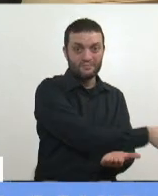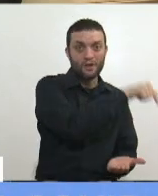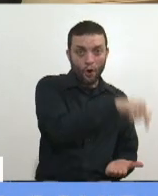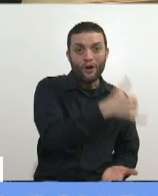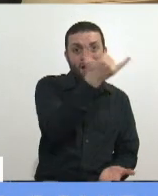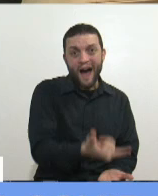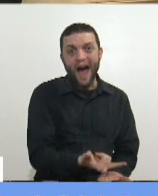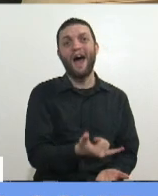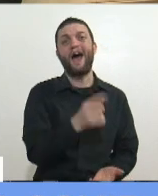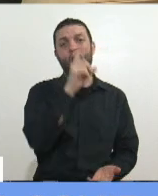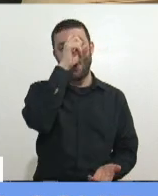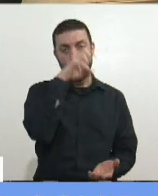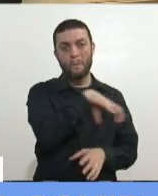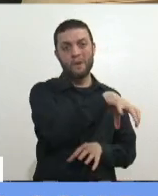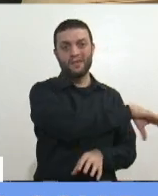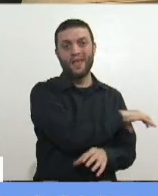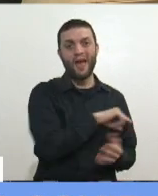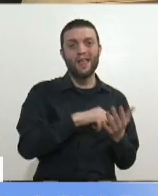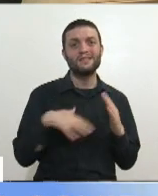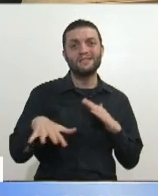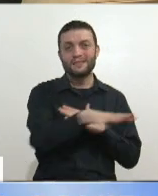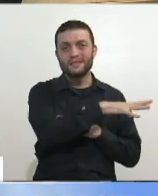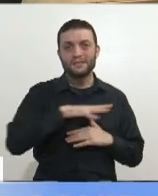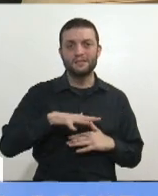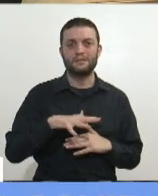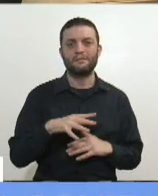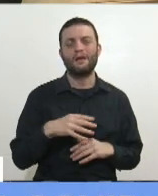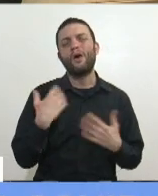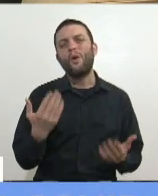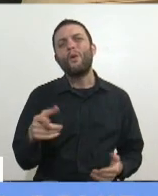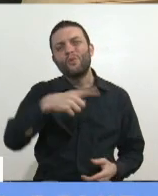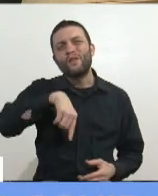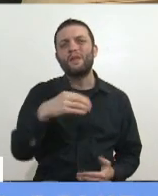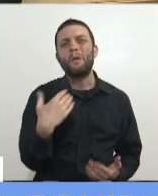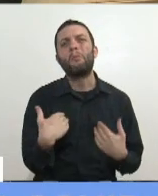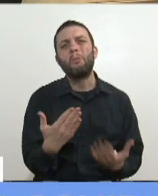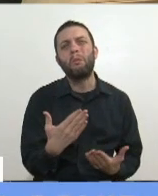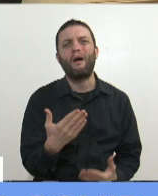Bueno, se puede decir cualquier cosa. No es moral.